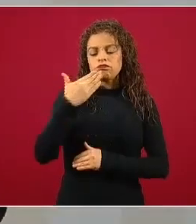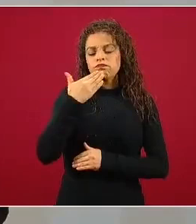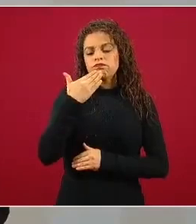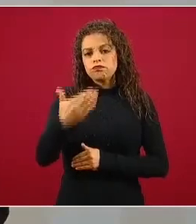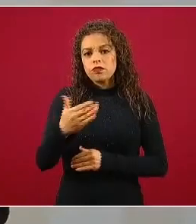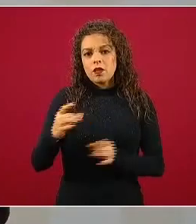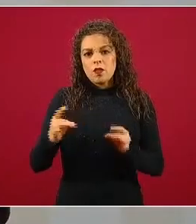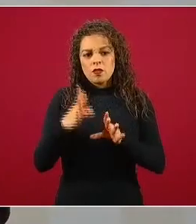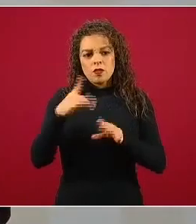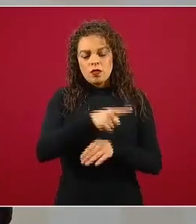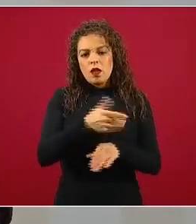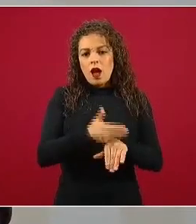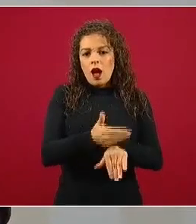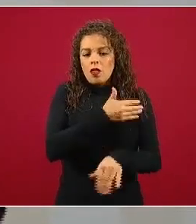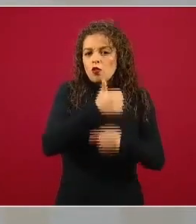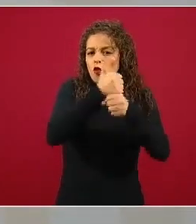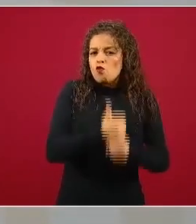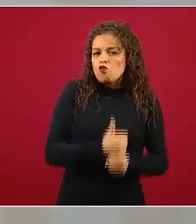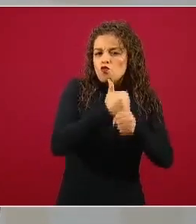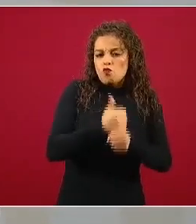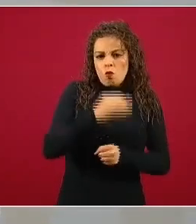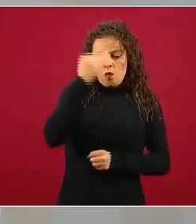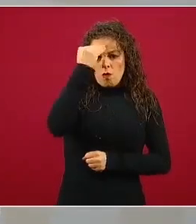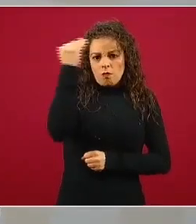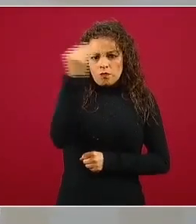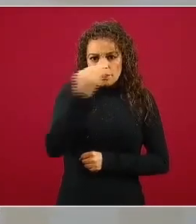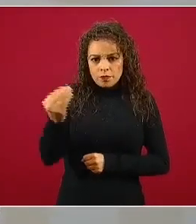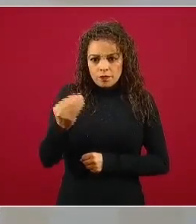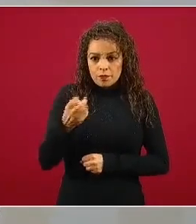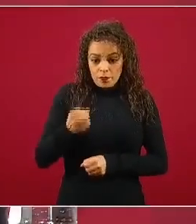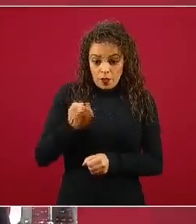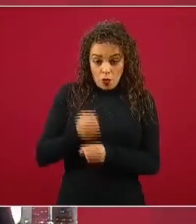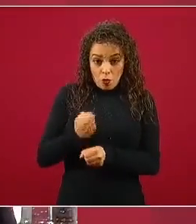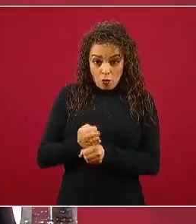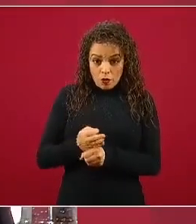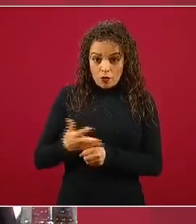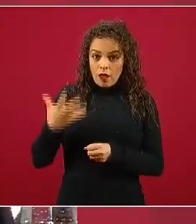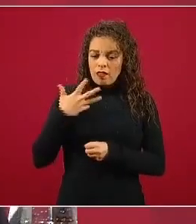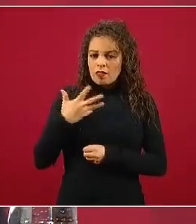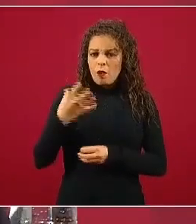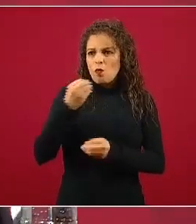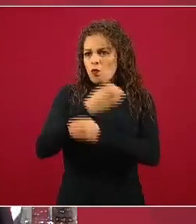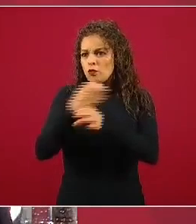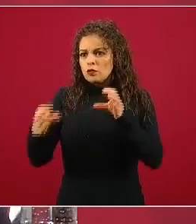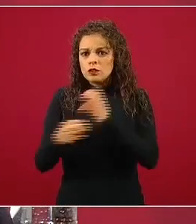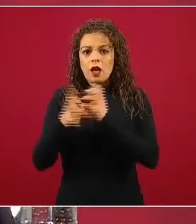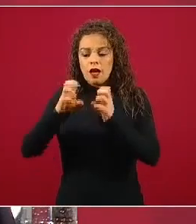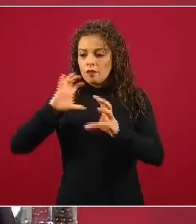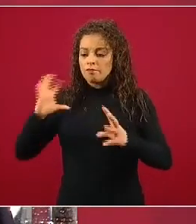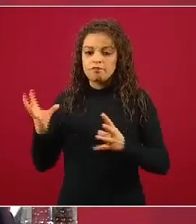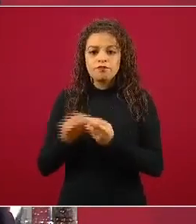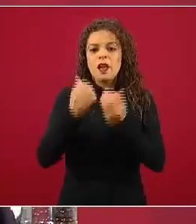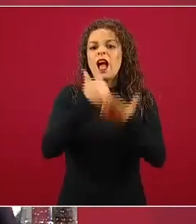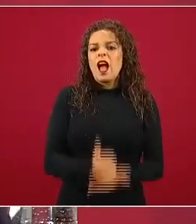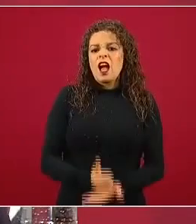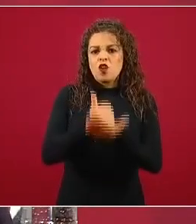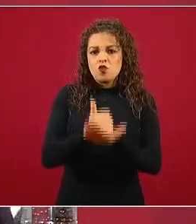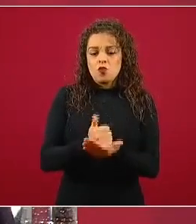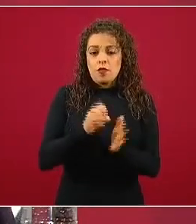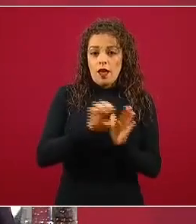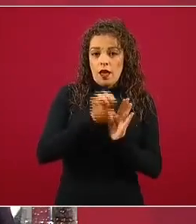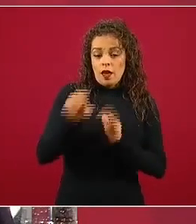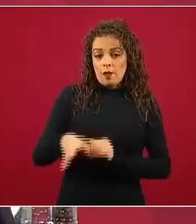todos estamos haciendo, estamos echando mano de todos nuestros recursos. Por ejemplo, la hija del doctor Freud